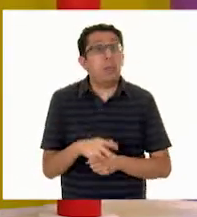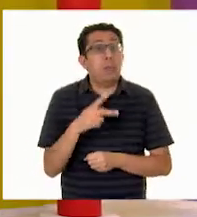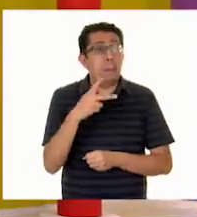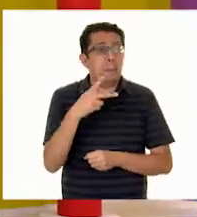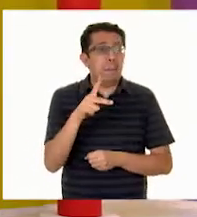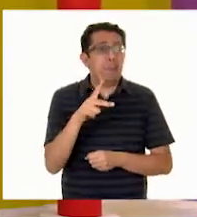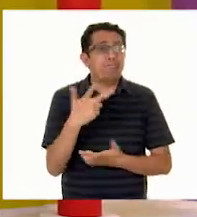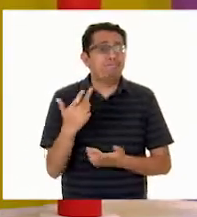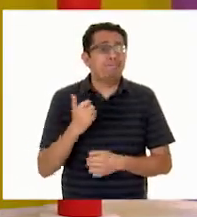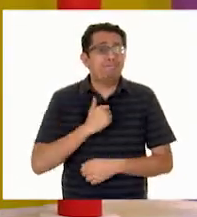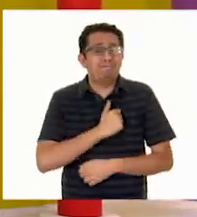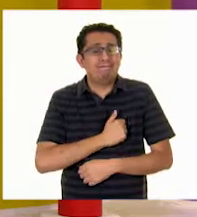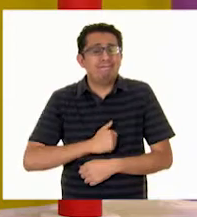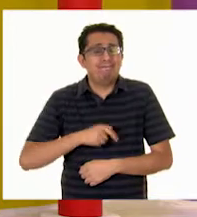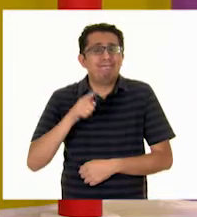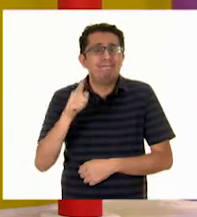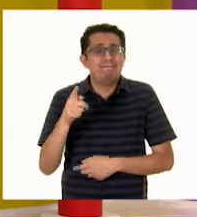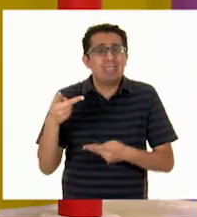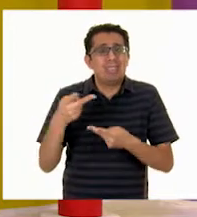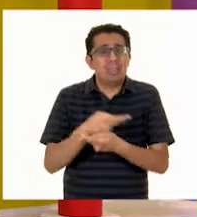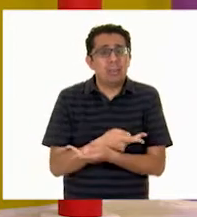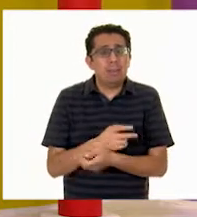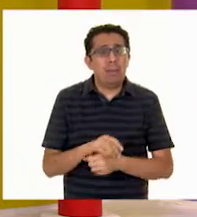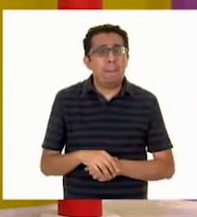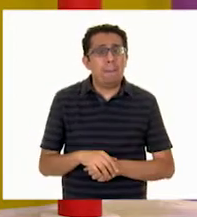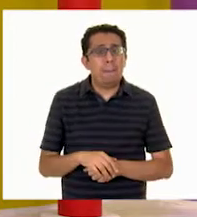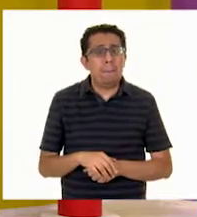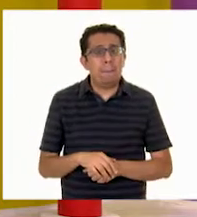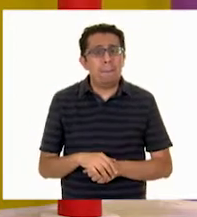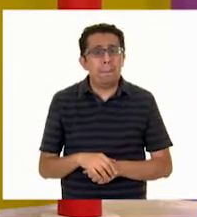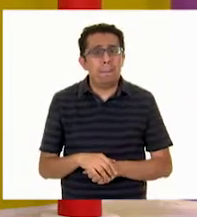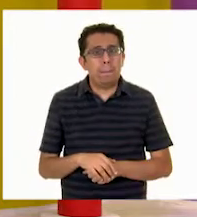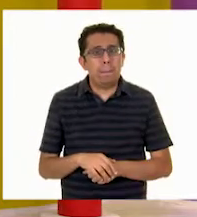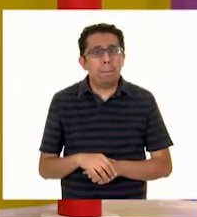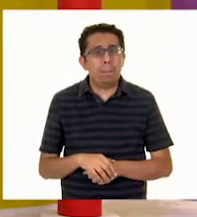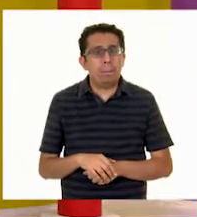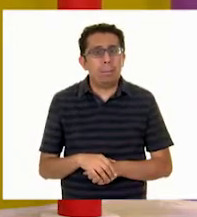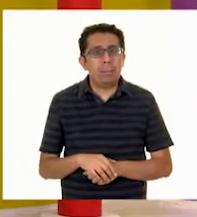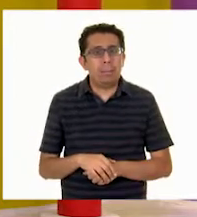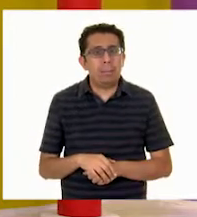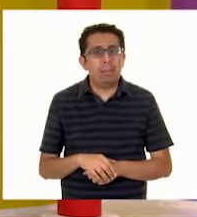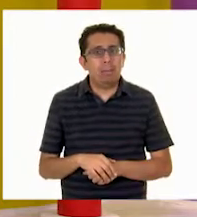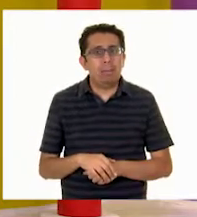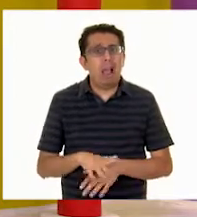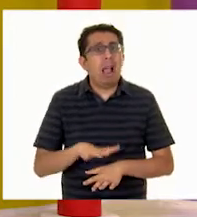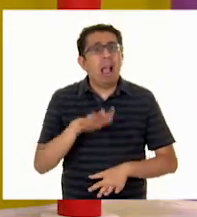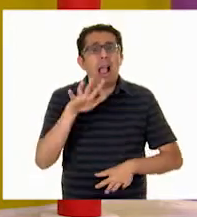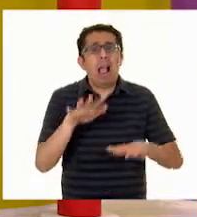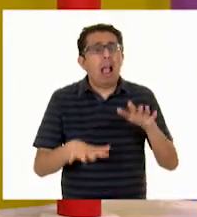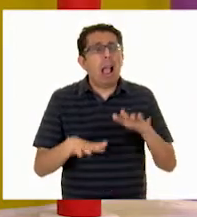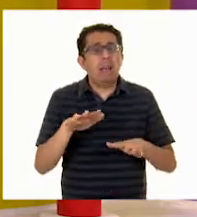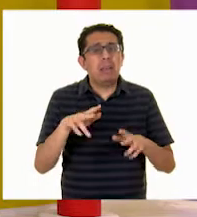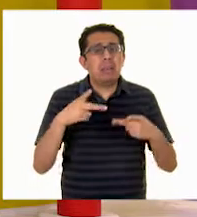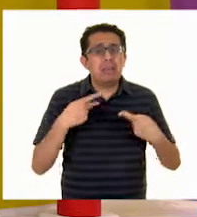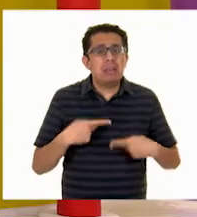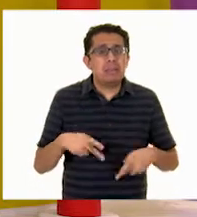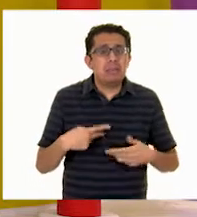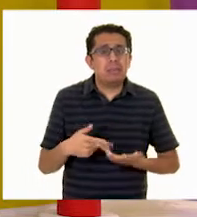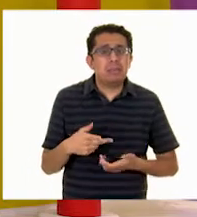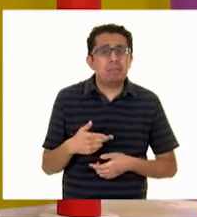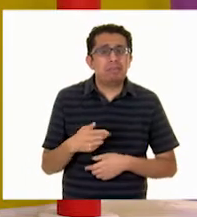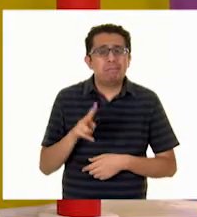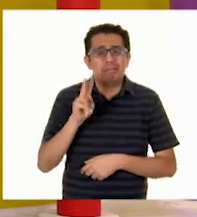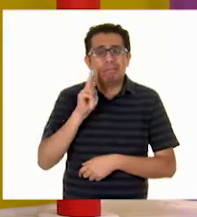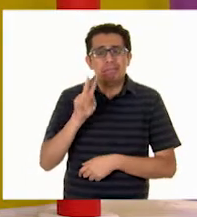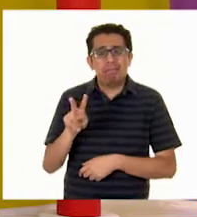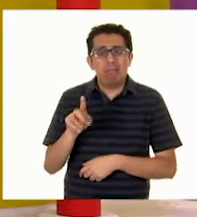pero lo lamentable para Cristina, ¿sabes qué es? ¿Qué? Es que pues no siempre la escuchan con agrado. A veces la